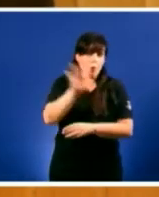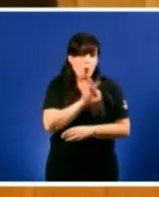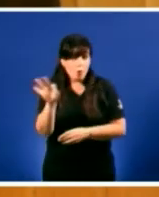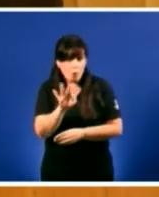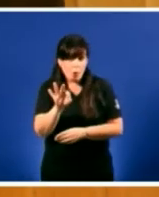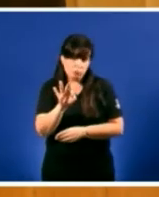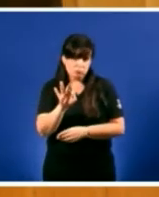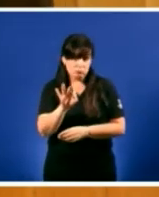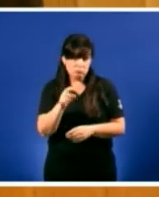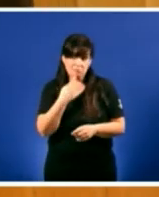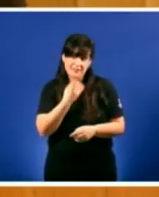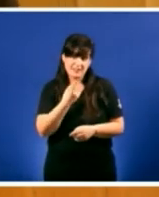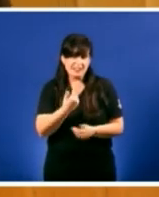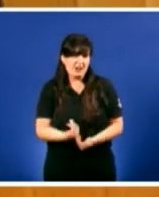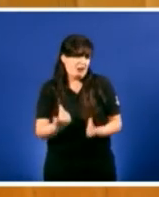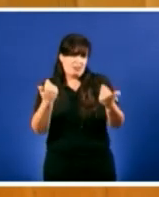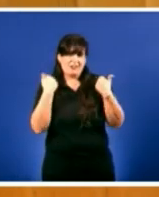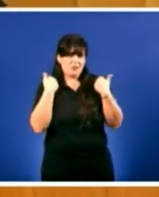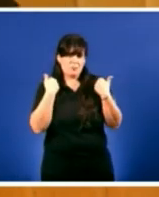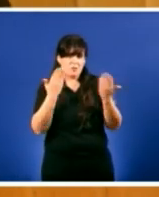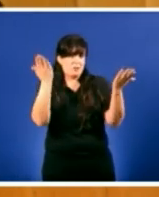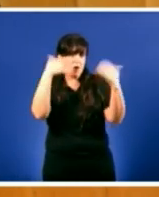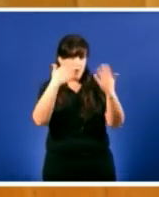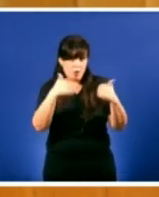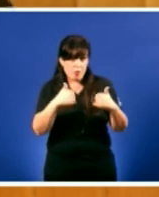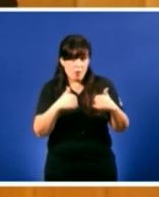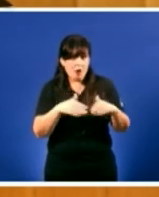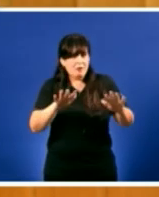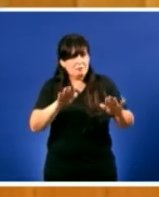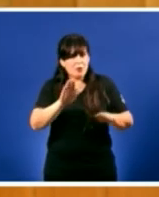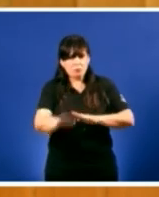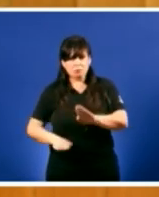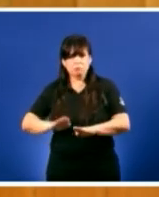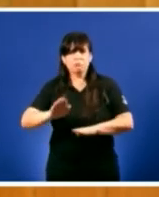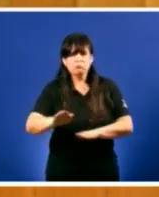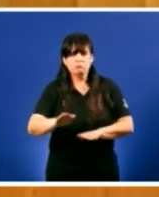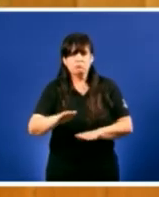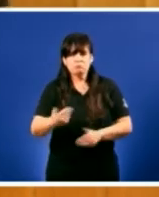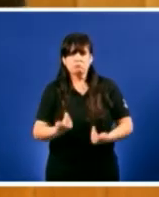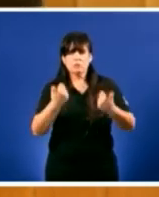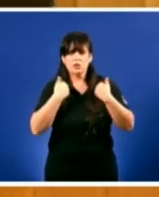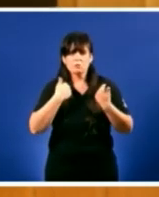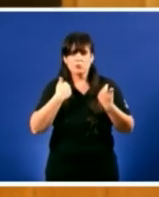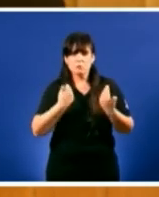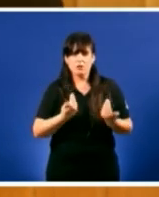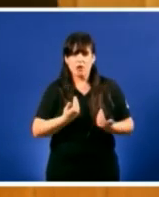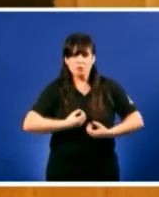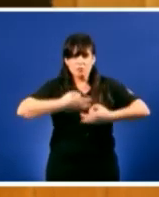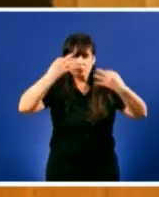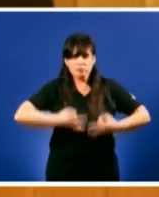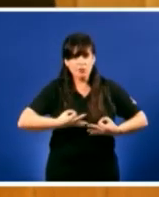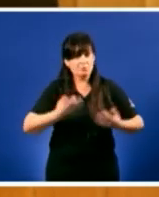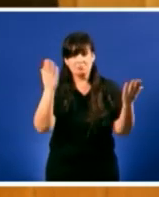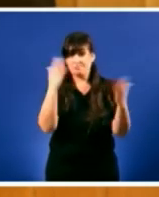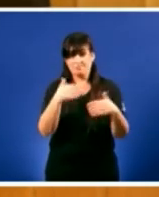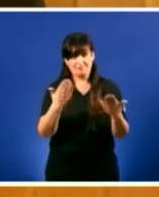competencias antes que responsabilizarse e defender e exercer as que ten a xente demanda dos